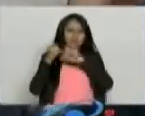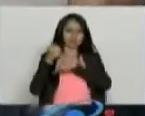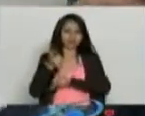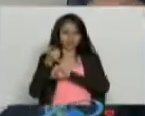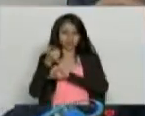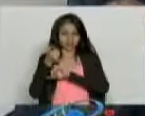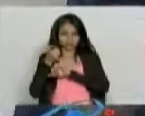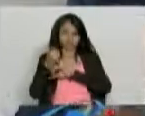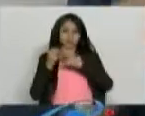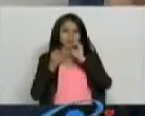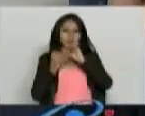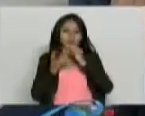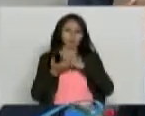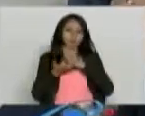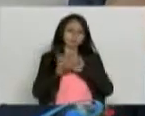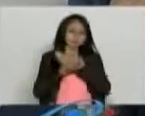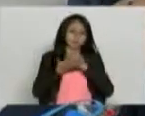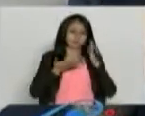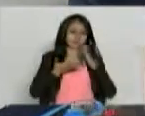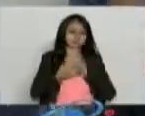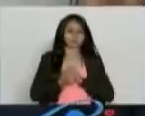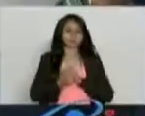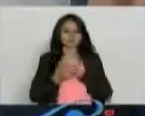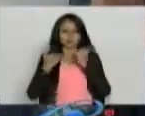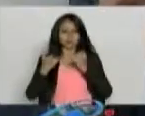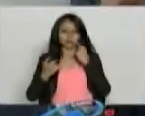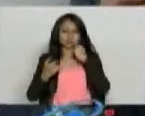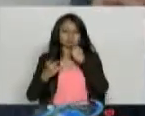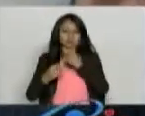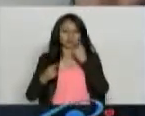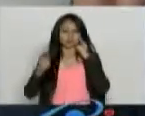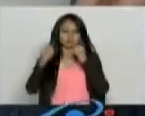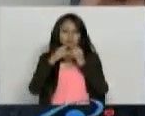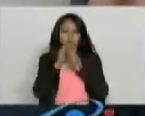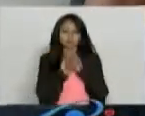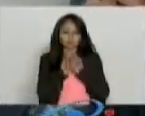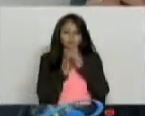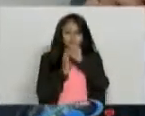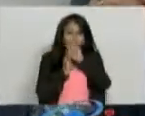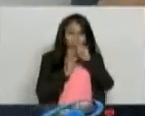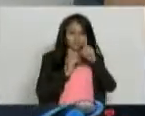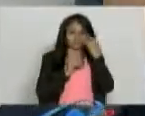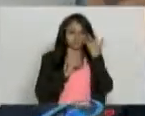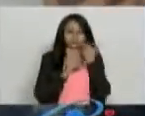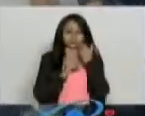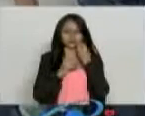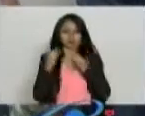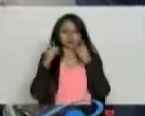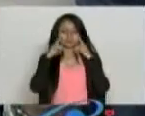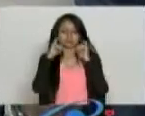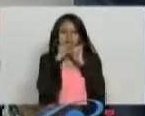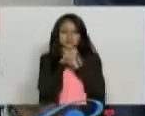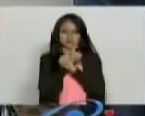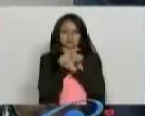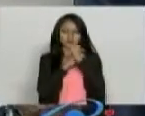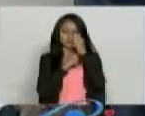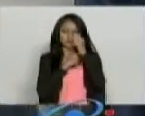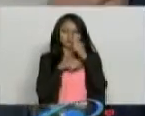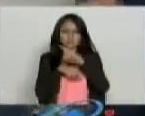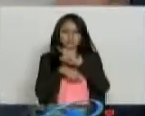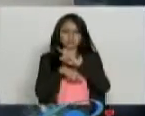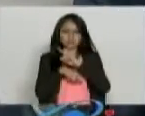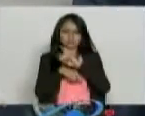hábito o eliminar un hábito. Y aquí hacen un reto de 21 días, en 21 días la meditación es de 10 minutos,